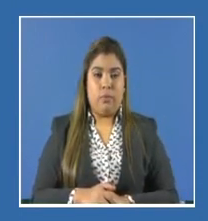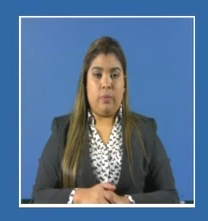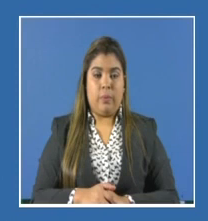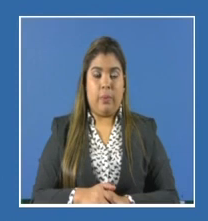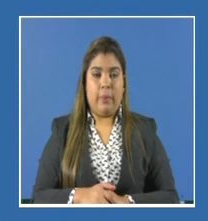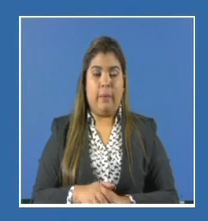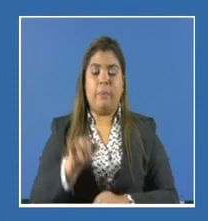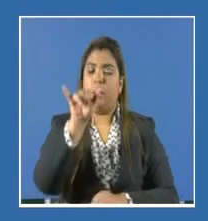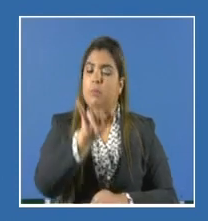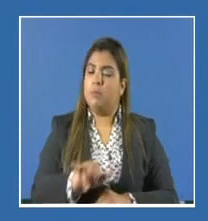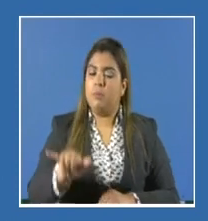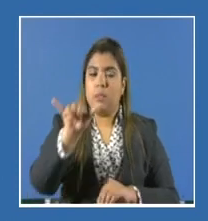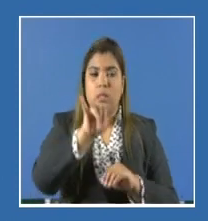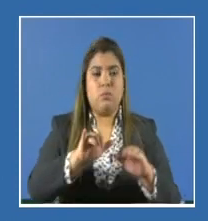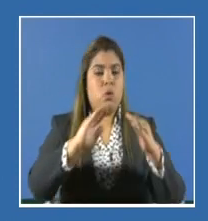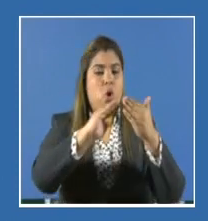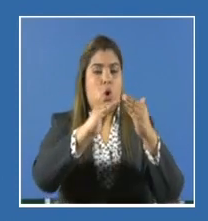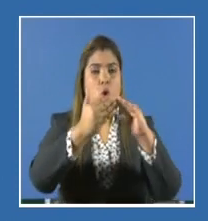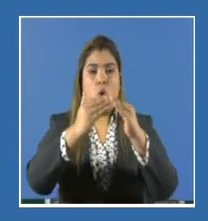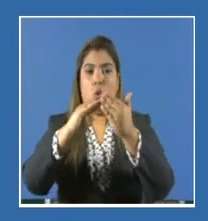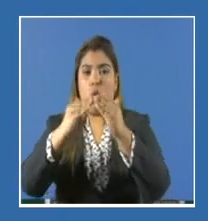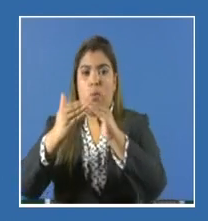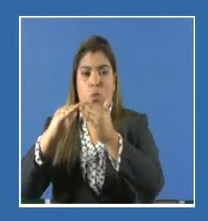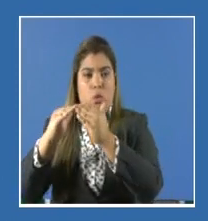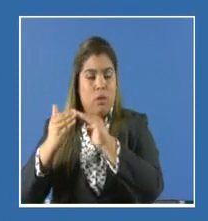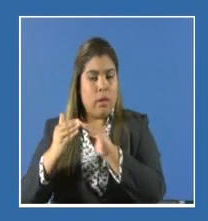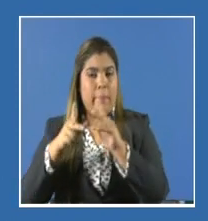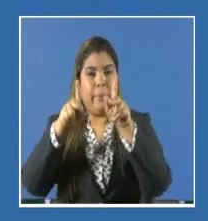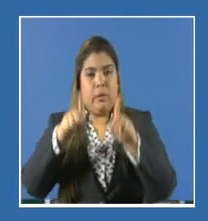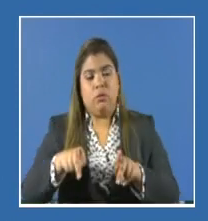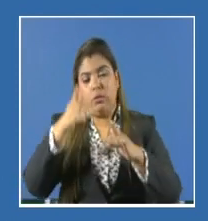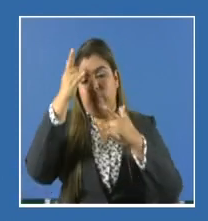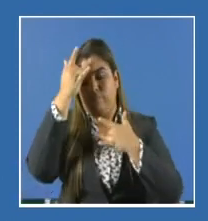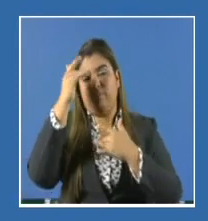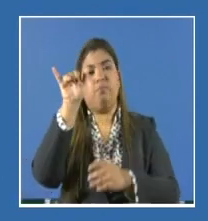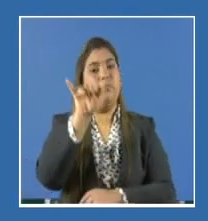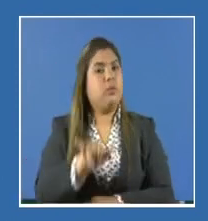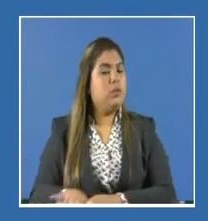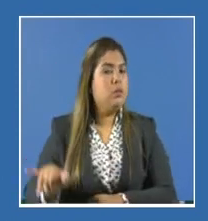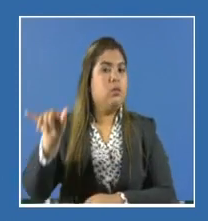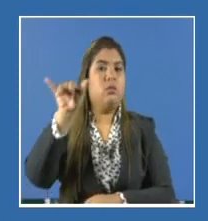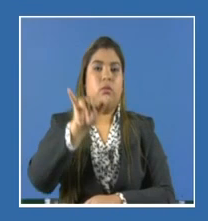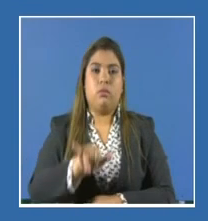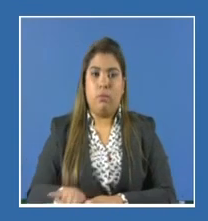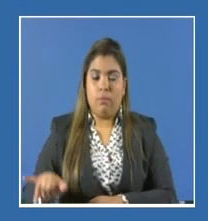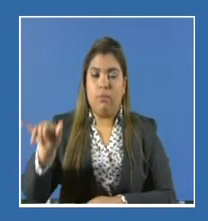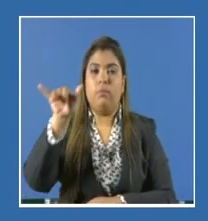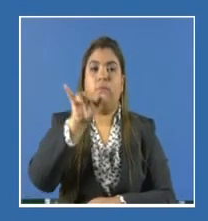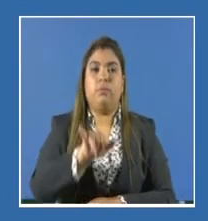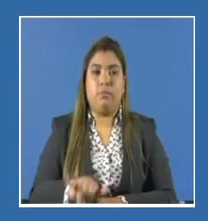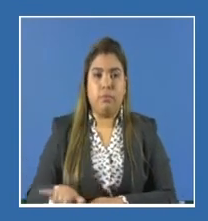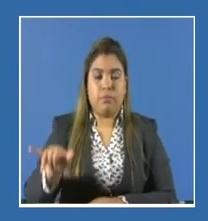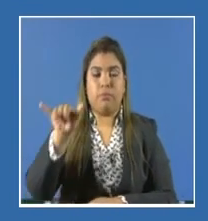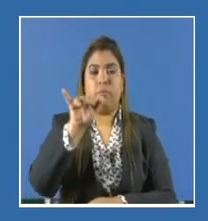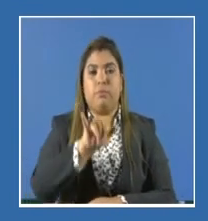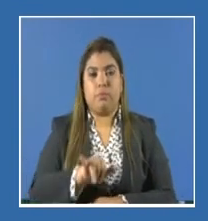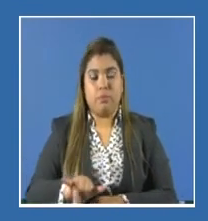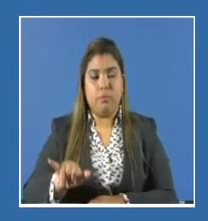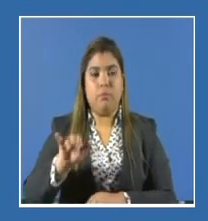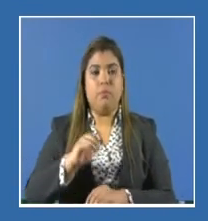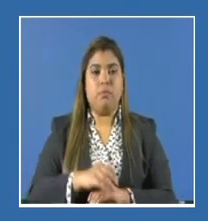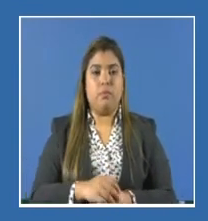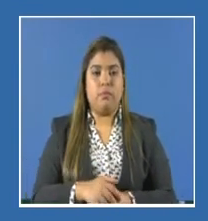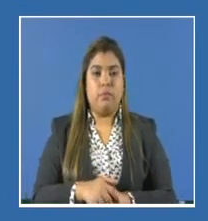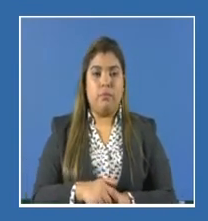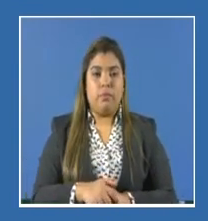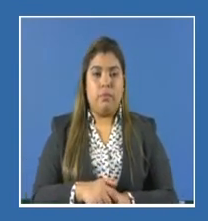mismos corregimientos con los que hemos estado trabajando todos estos días, en donde está la búsqueda activa de los casos